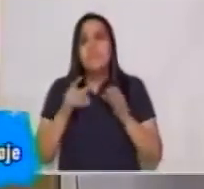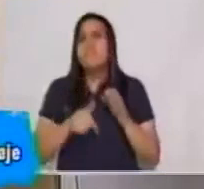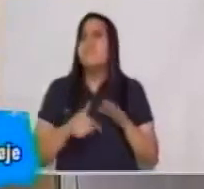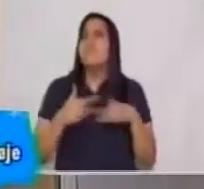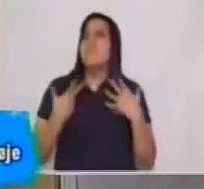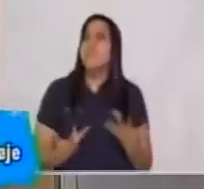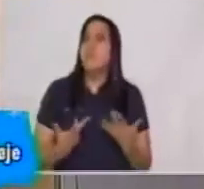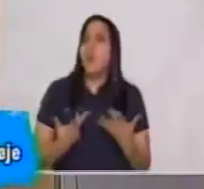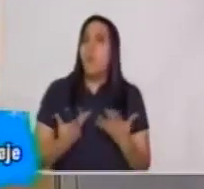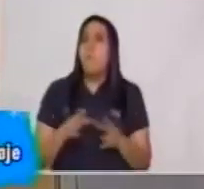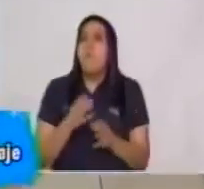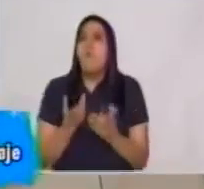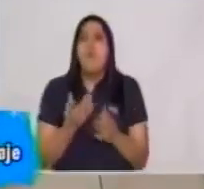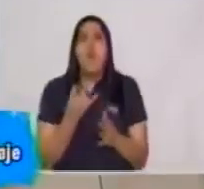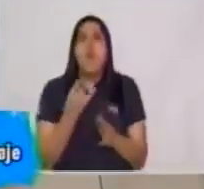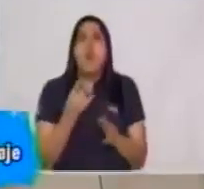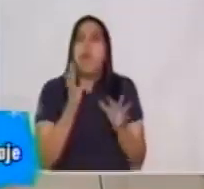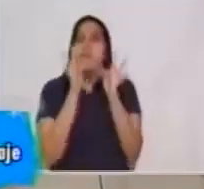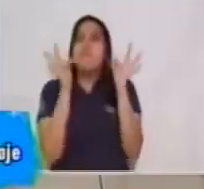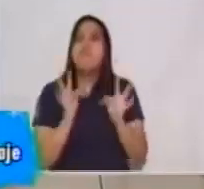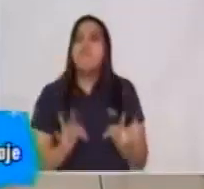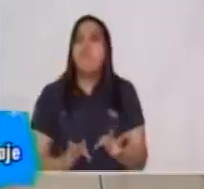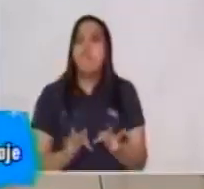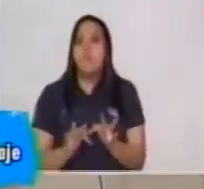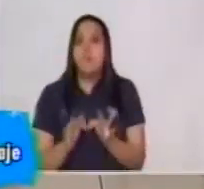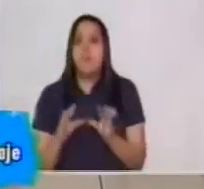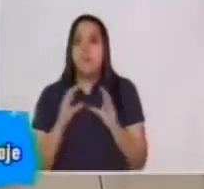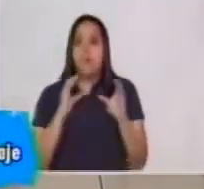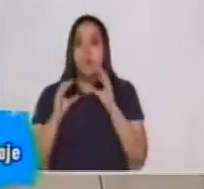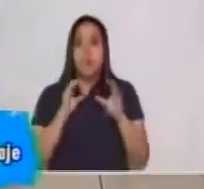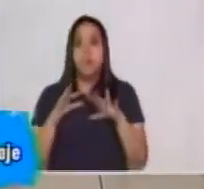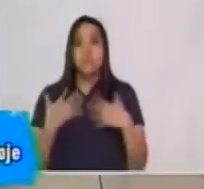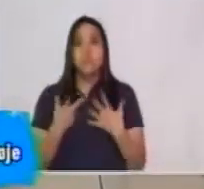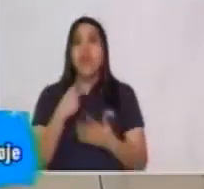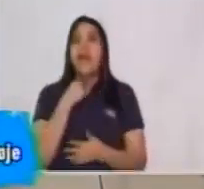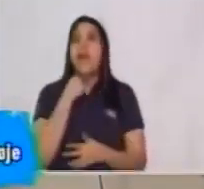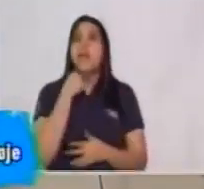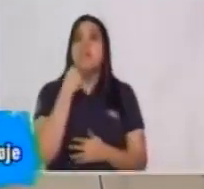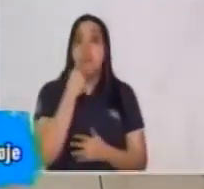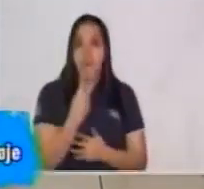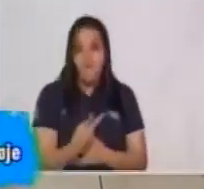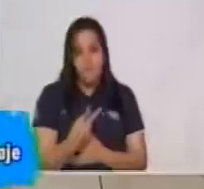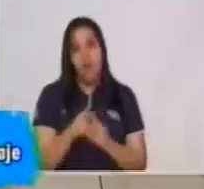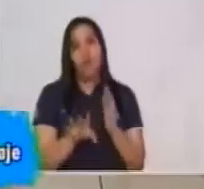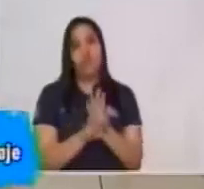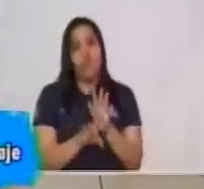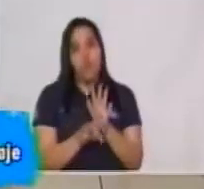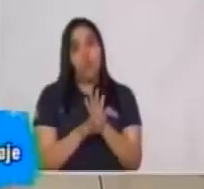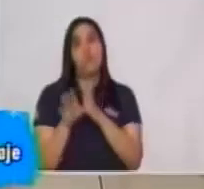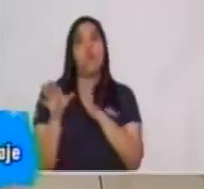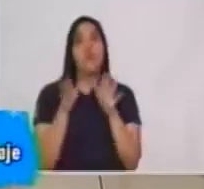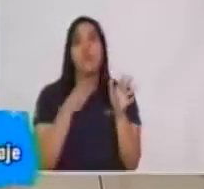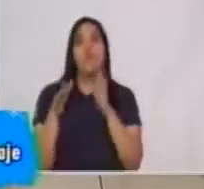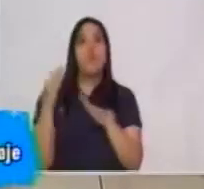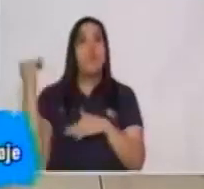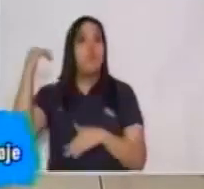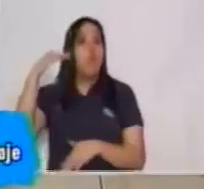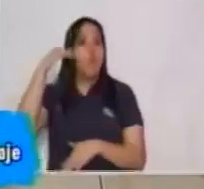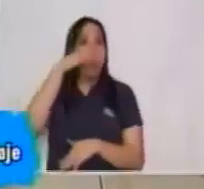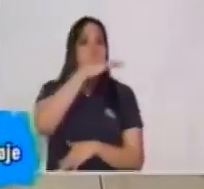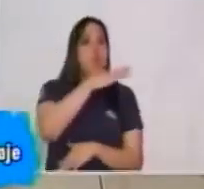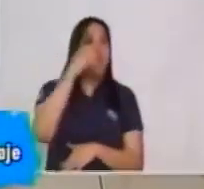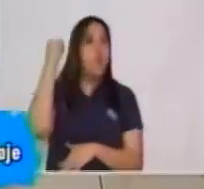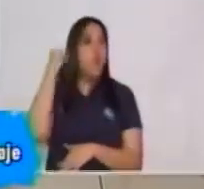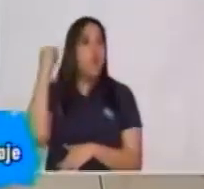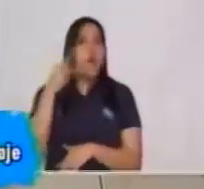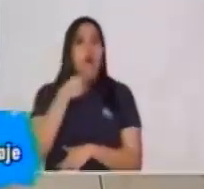sería la voz, el aire, ya que estoy utilizando mi voz, así como haciendo también uso del aire que transmite las ondas, para